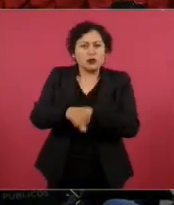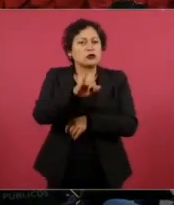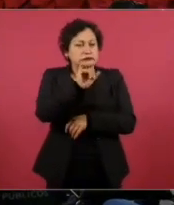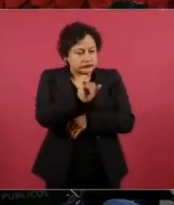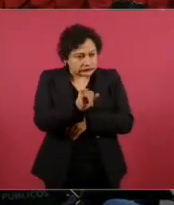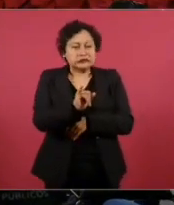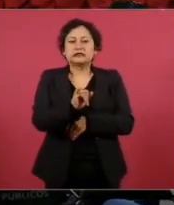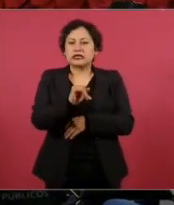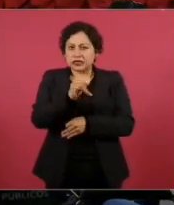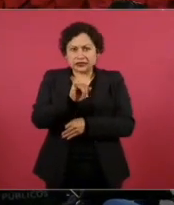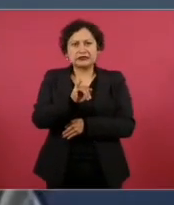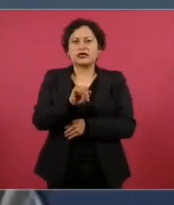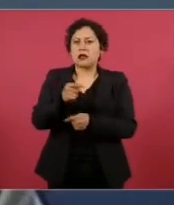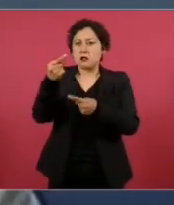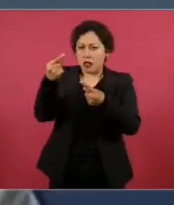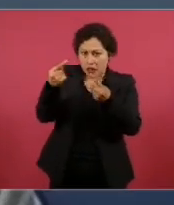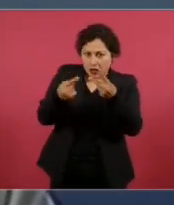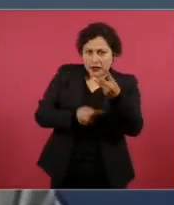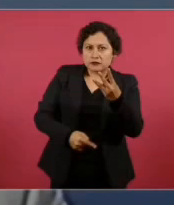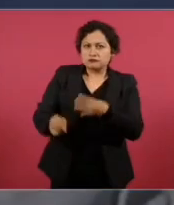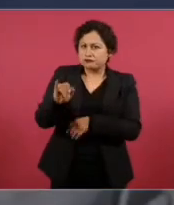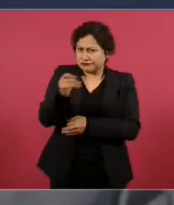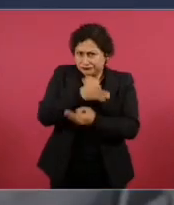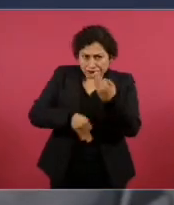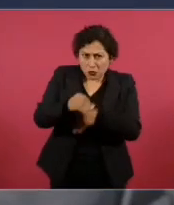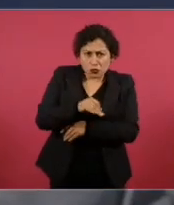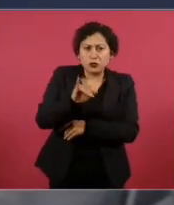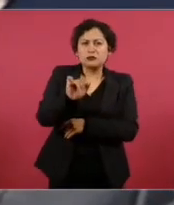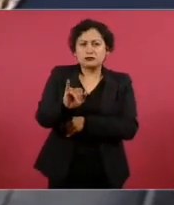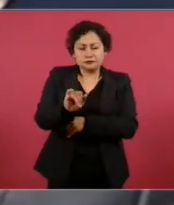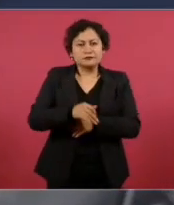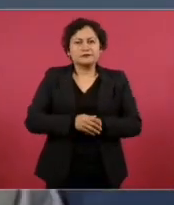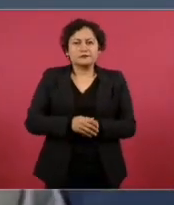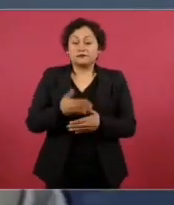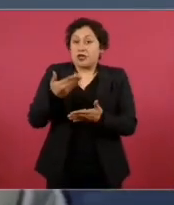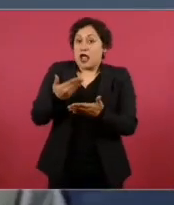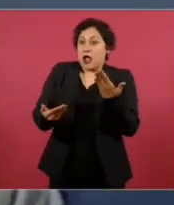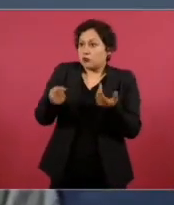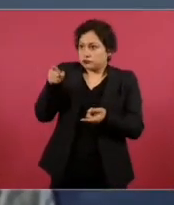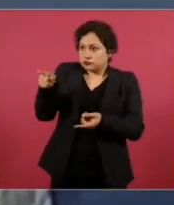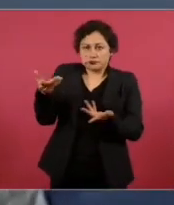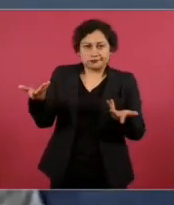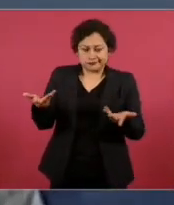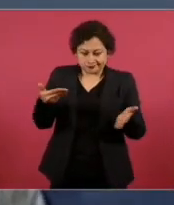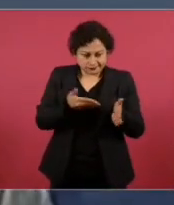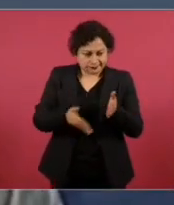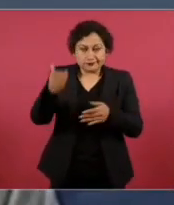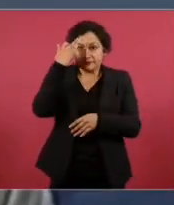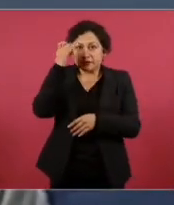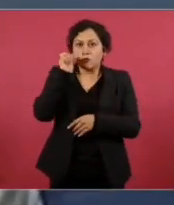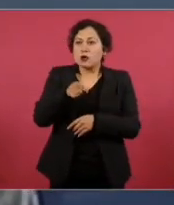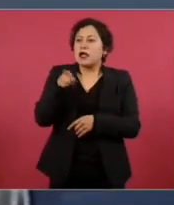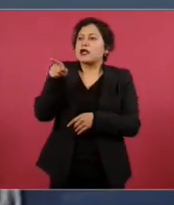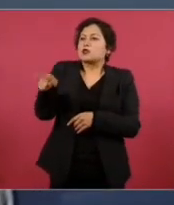el paraje de San Juan, el caso de Nico, los videos, etcétera. Y hoy llegamos a una situación, Andrés Manuel, en la que tu suerte